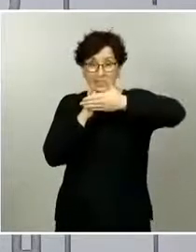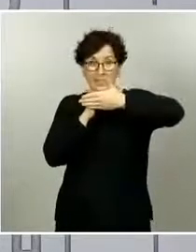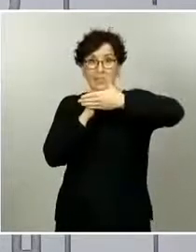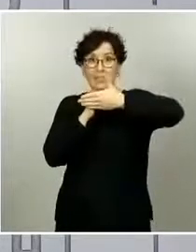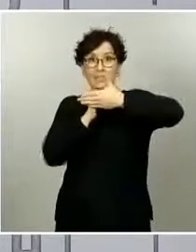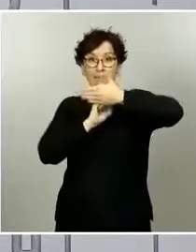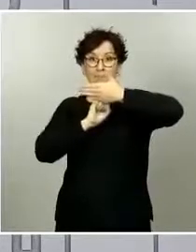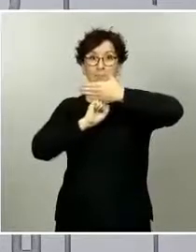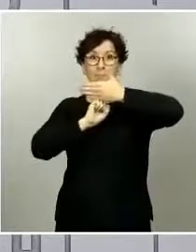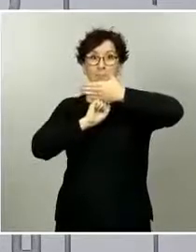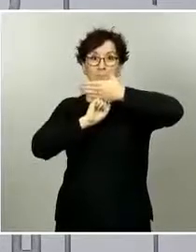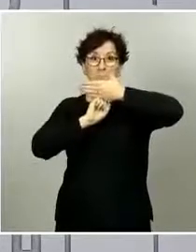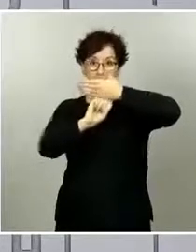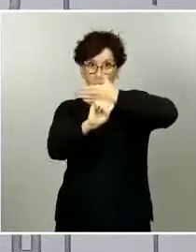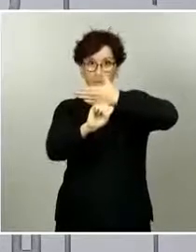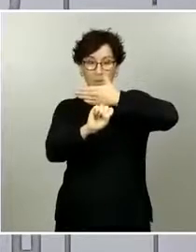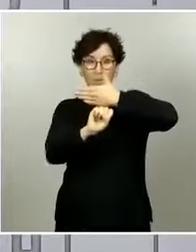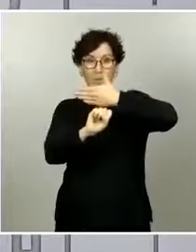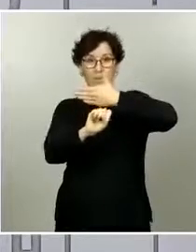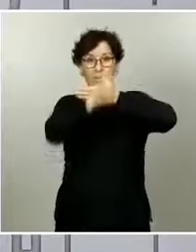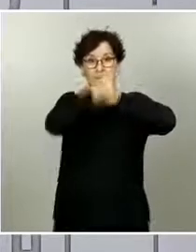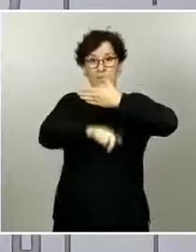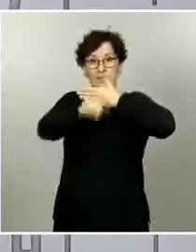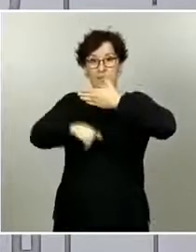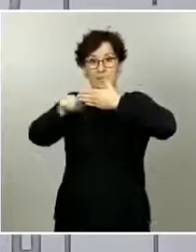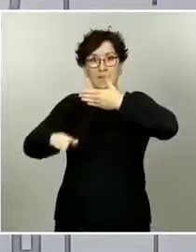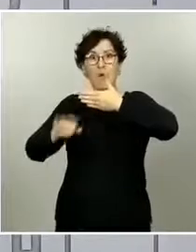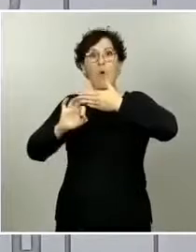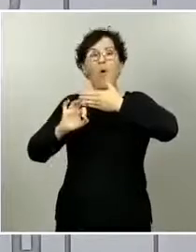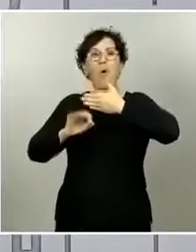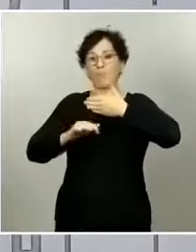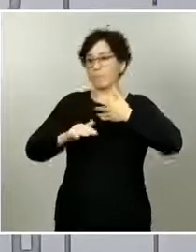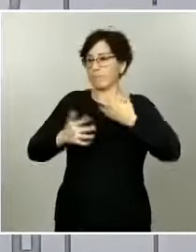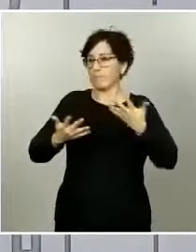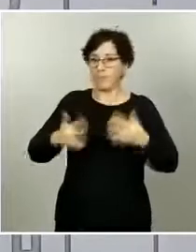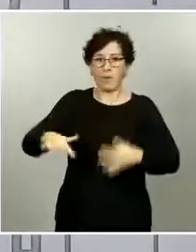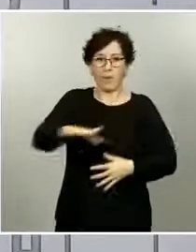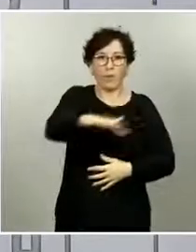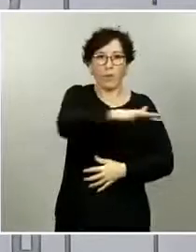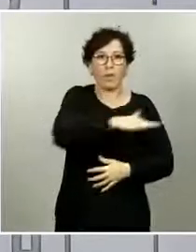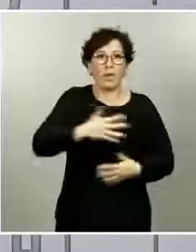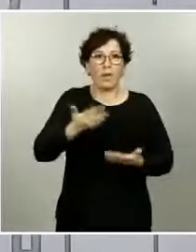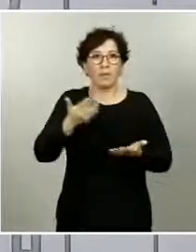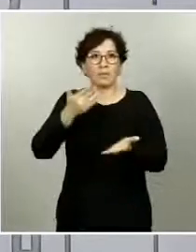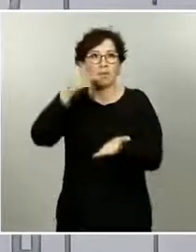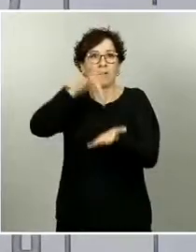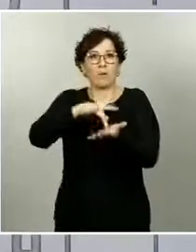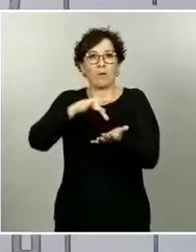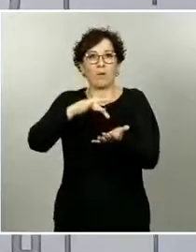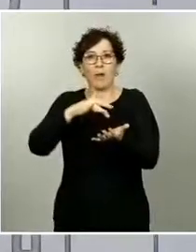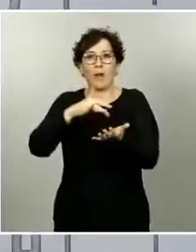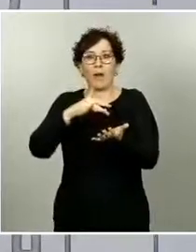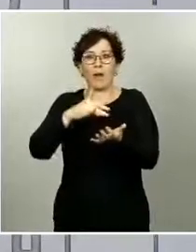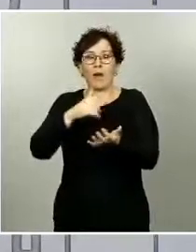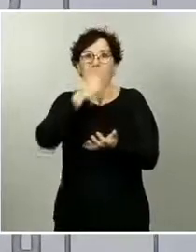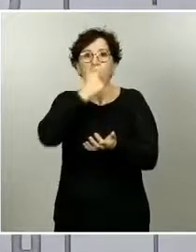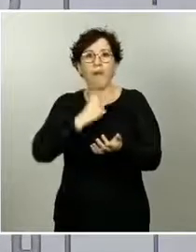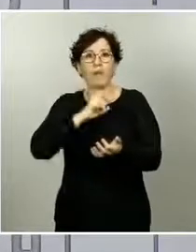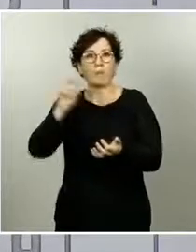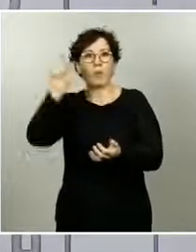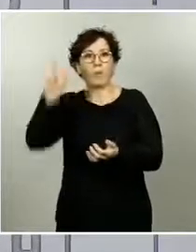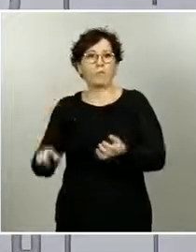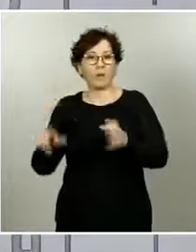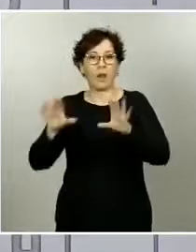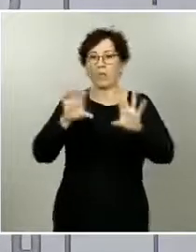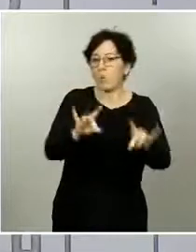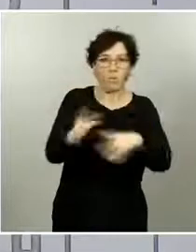algunos casos, pero no es lo más frecuente porque al hablar son más pequeñas, todo lo que evite que esas gotas lleguen a otras personas o lleguen a superficies